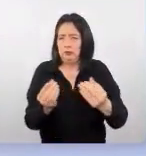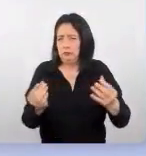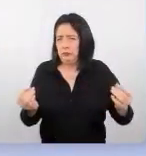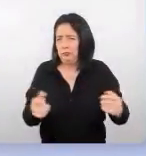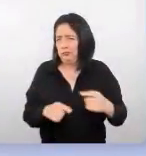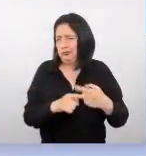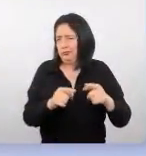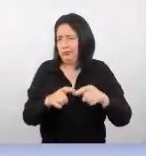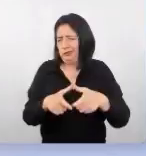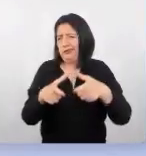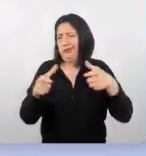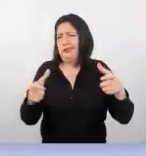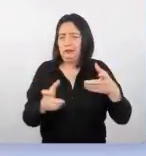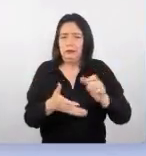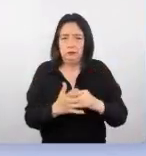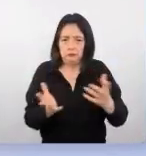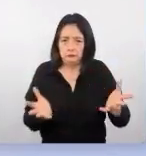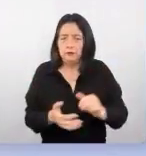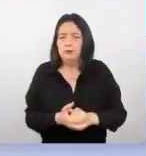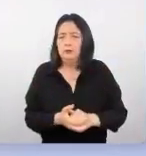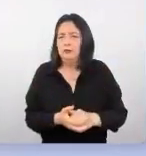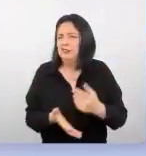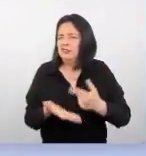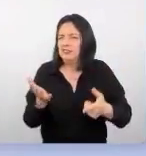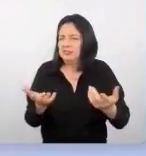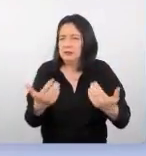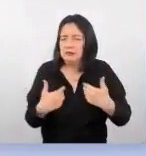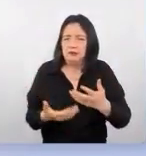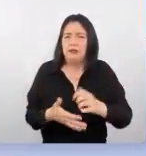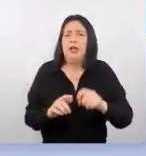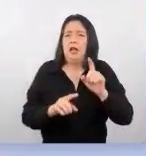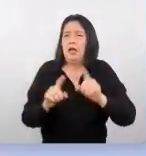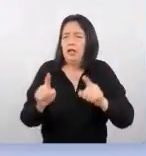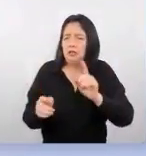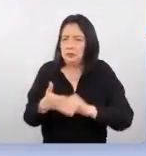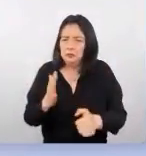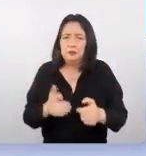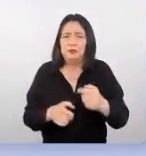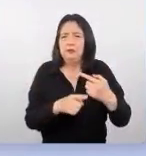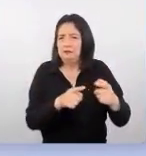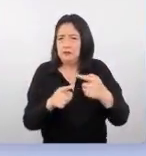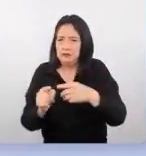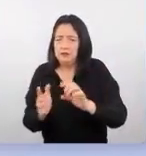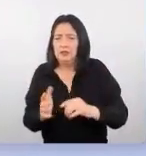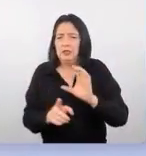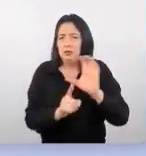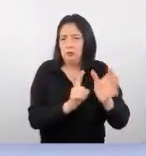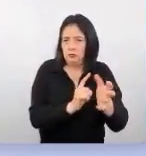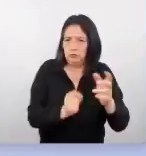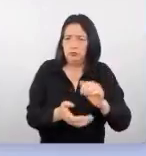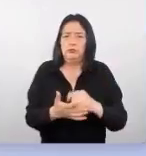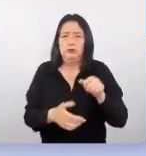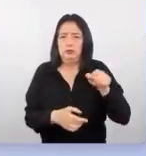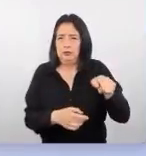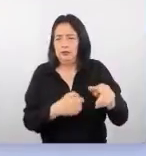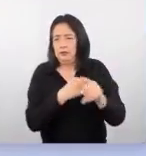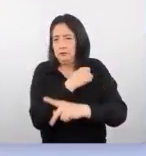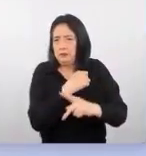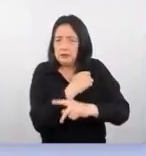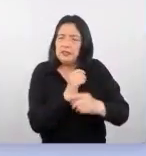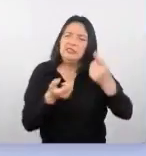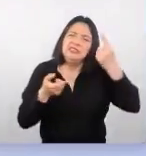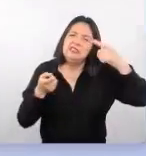amplio y al ser un país bastante amplio van a presentarse algunos matices en la cultura de este país de